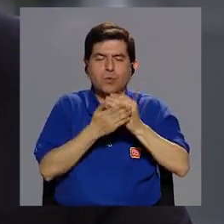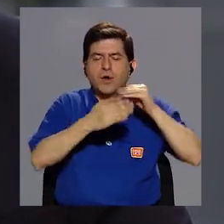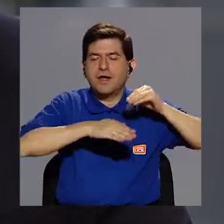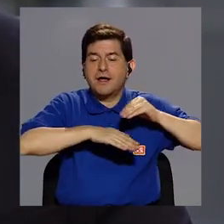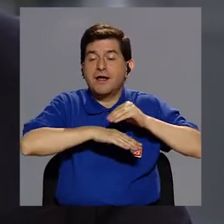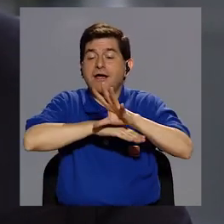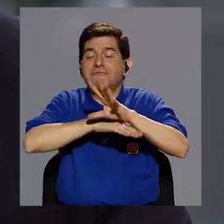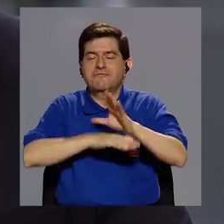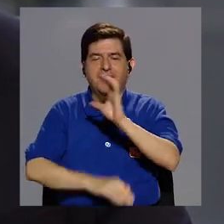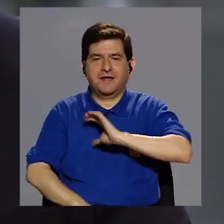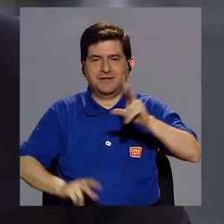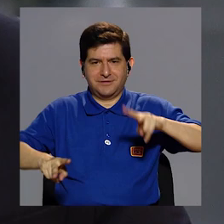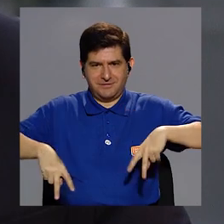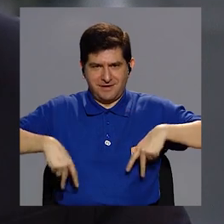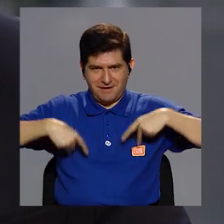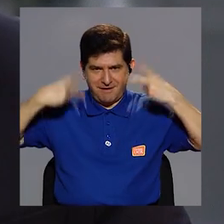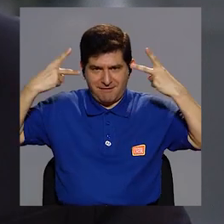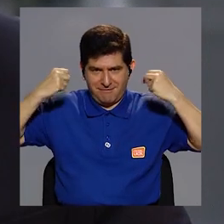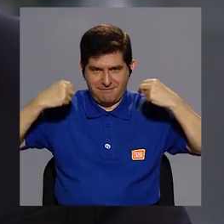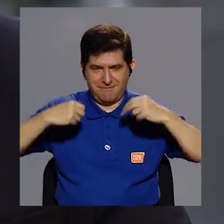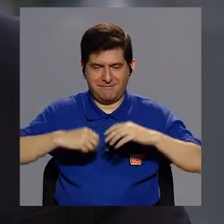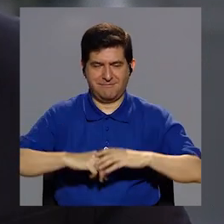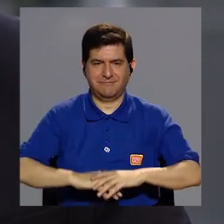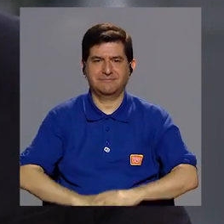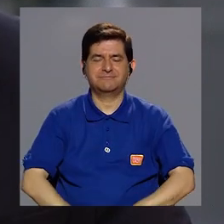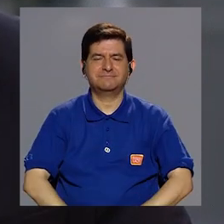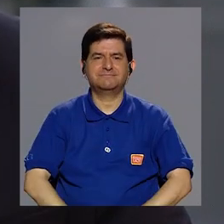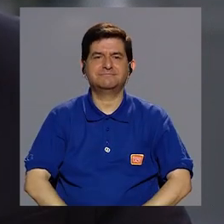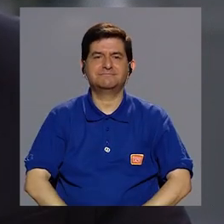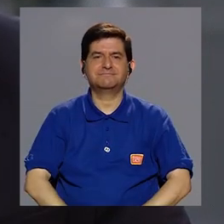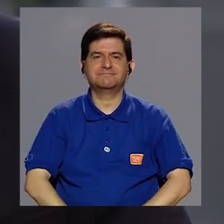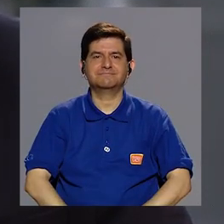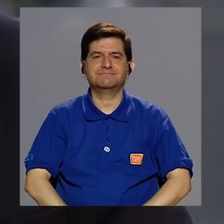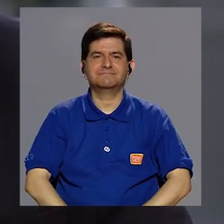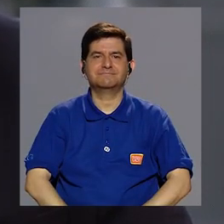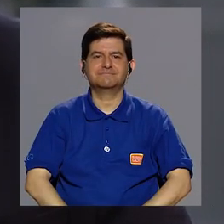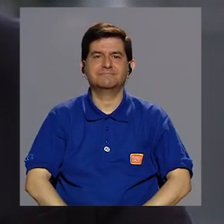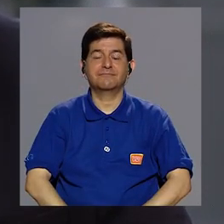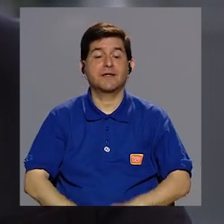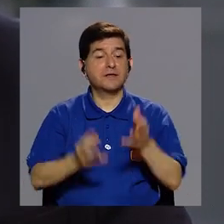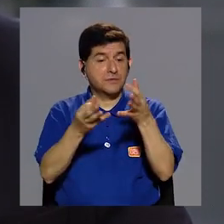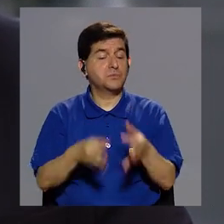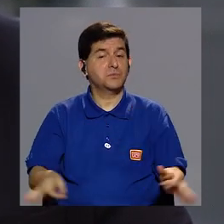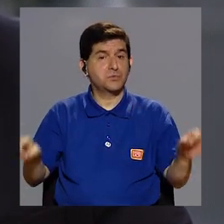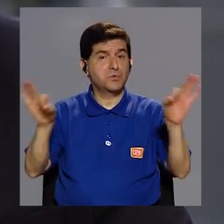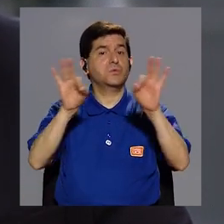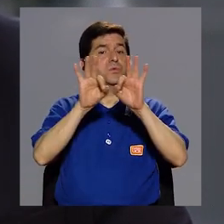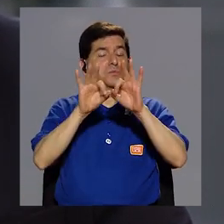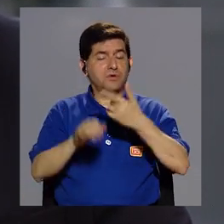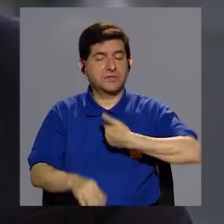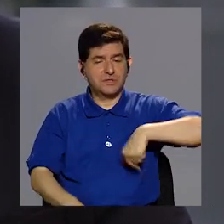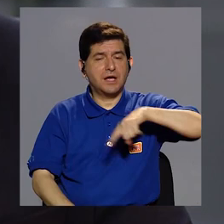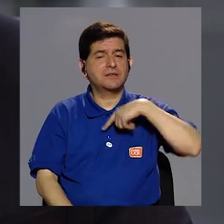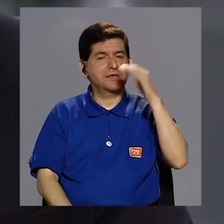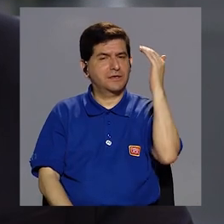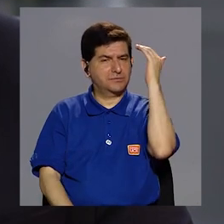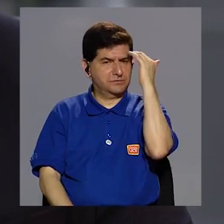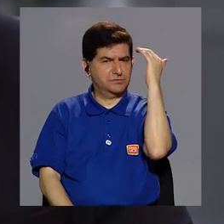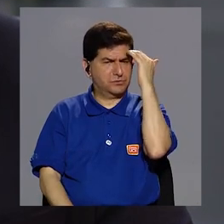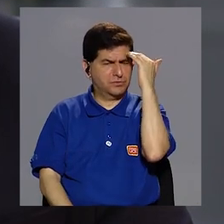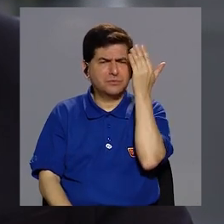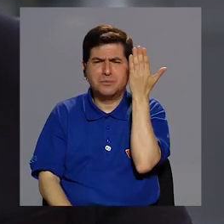buenos efectos en nuestra calidad de vida. Y eso es importante tenerlo